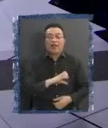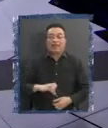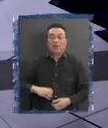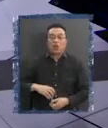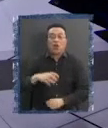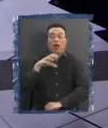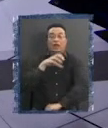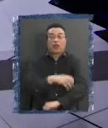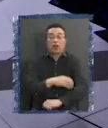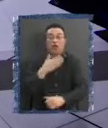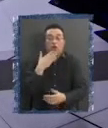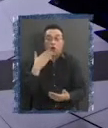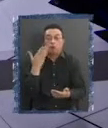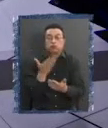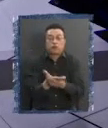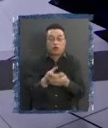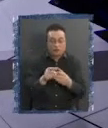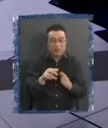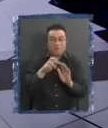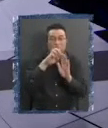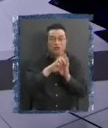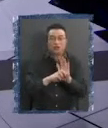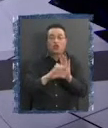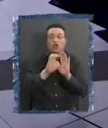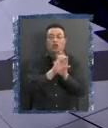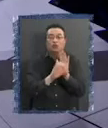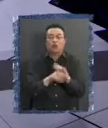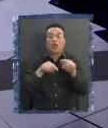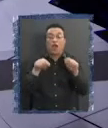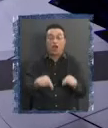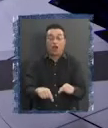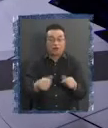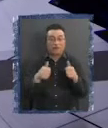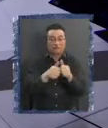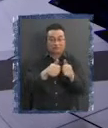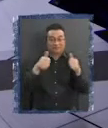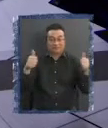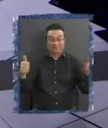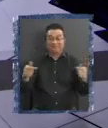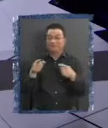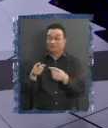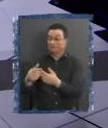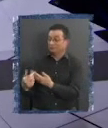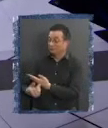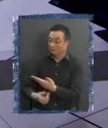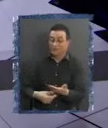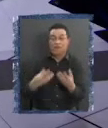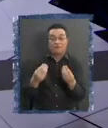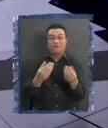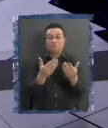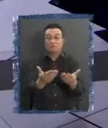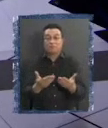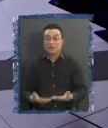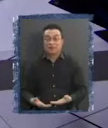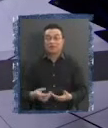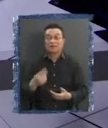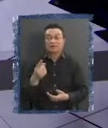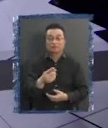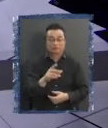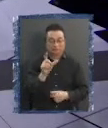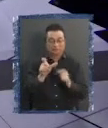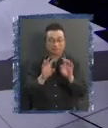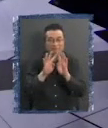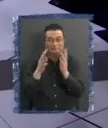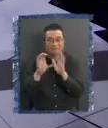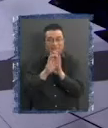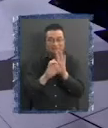El proyecto De constitución Pero ahora vamos A nuestro panel Y quiero darle La bienvenida A nuestras constituyentes A nuestras